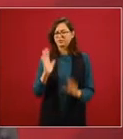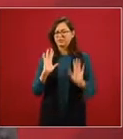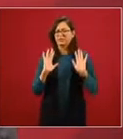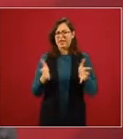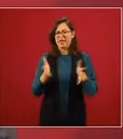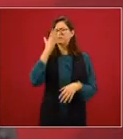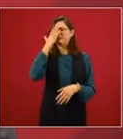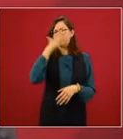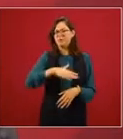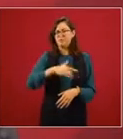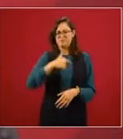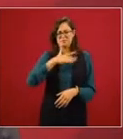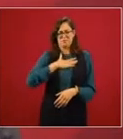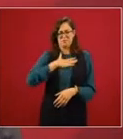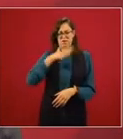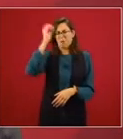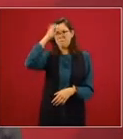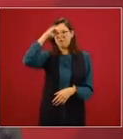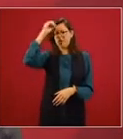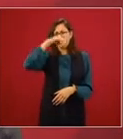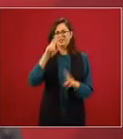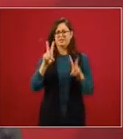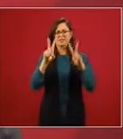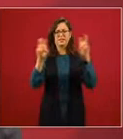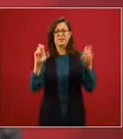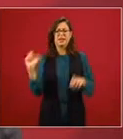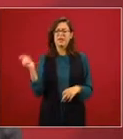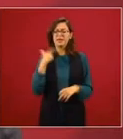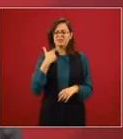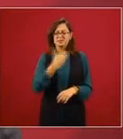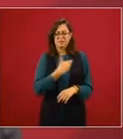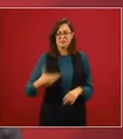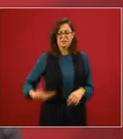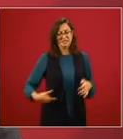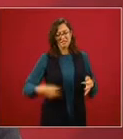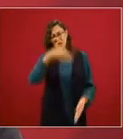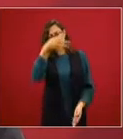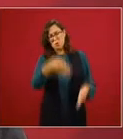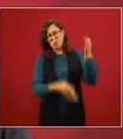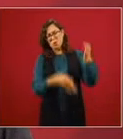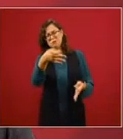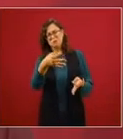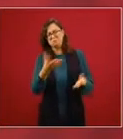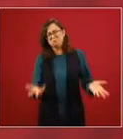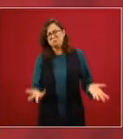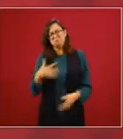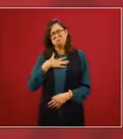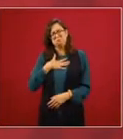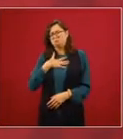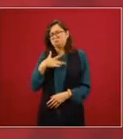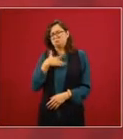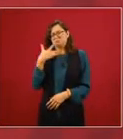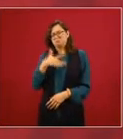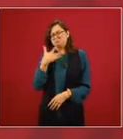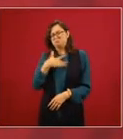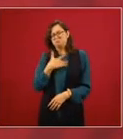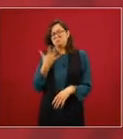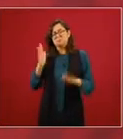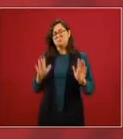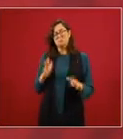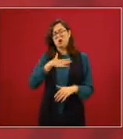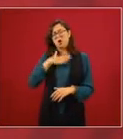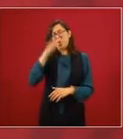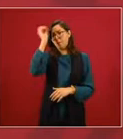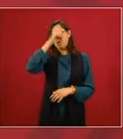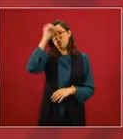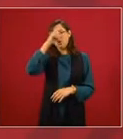lo he externado lo dije desde la campaña